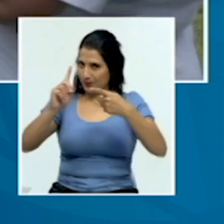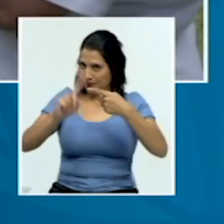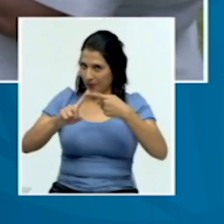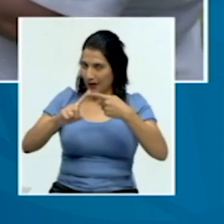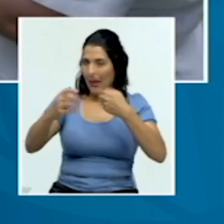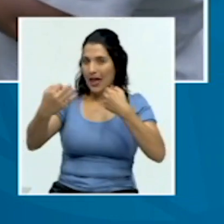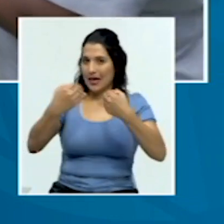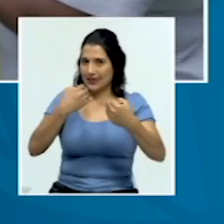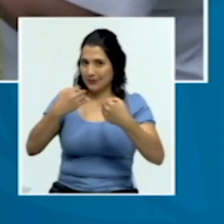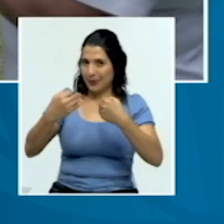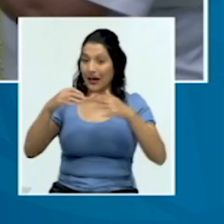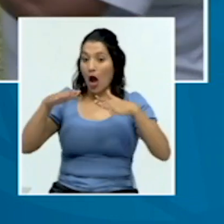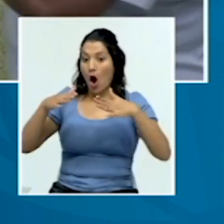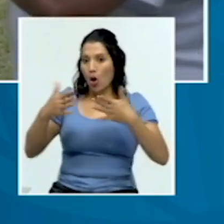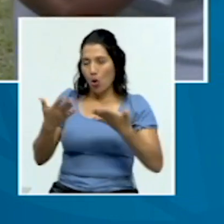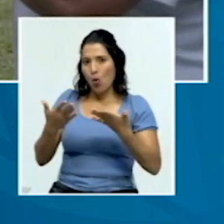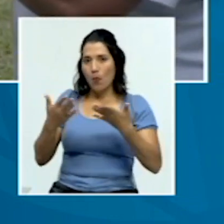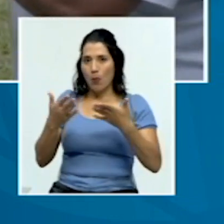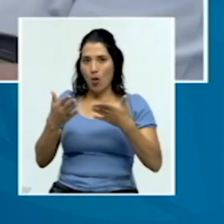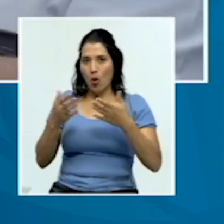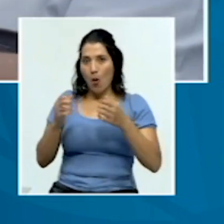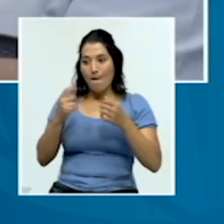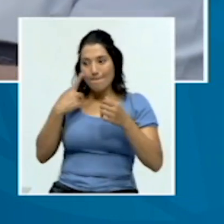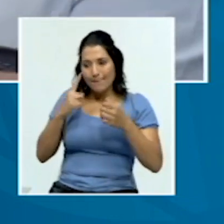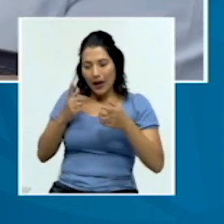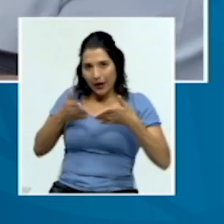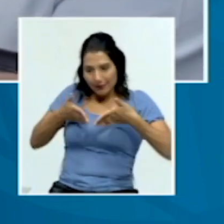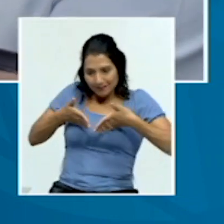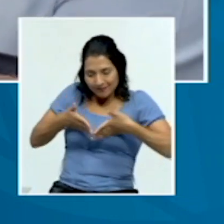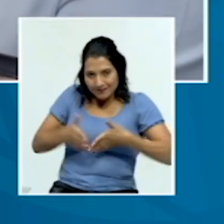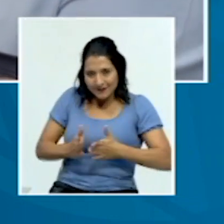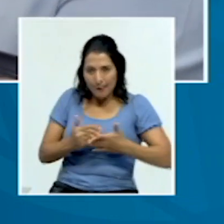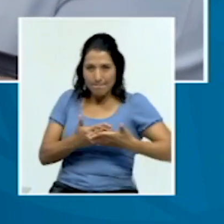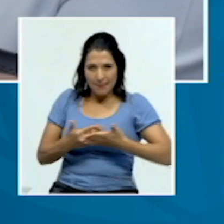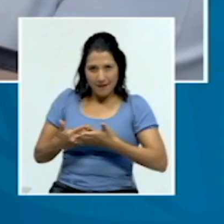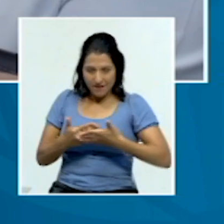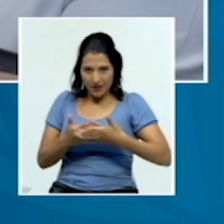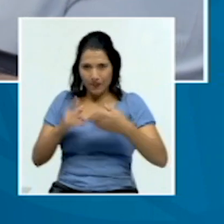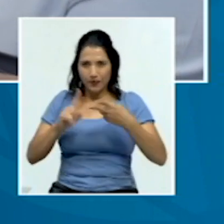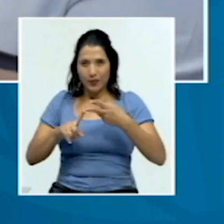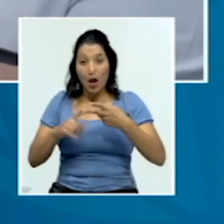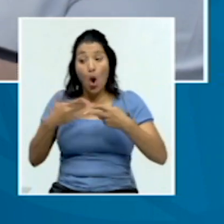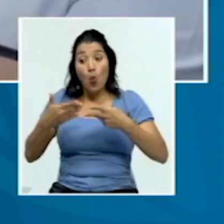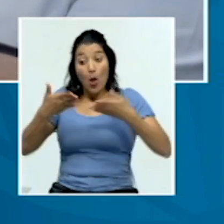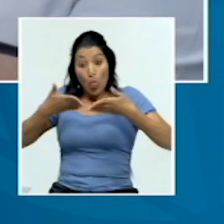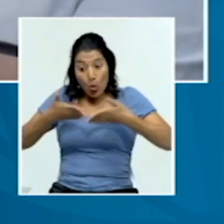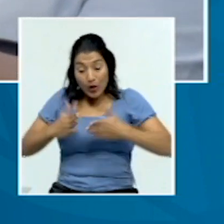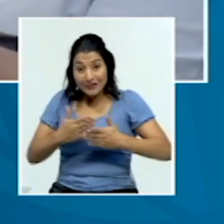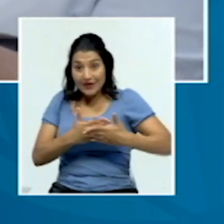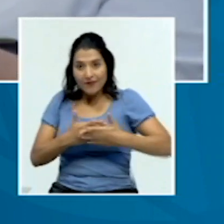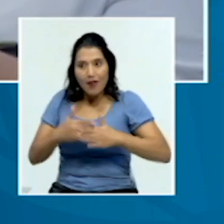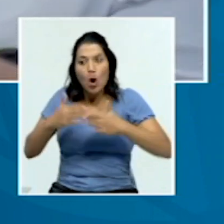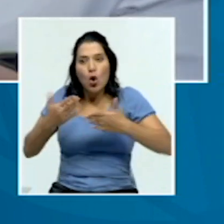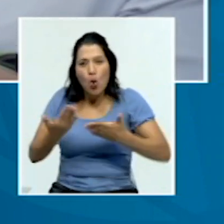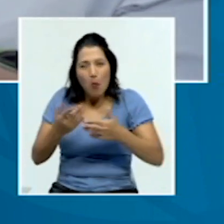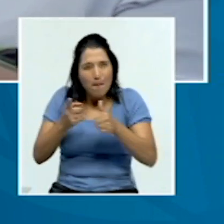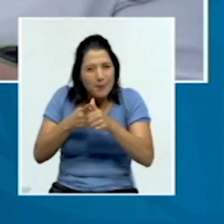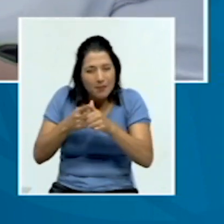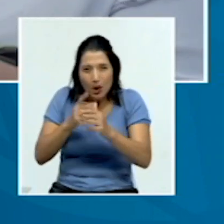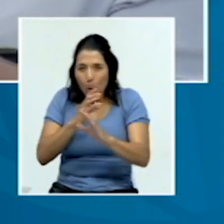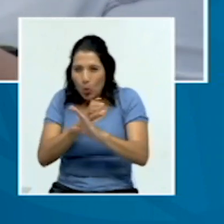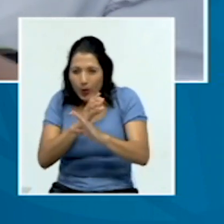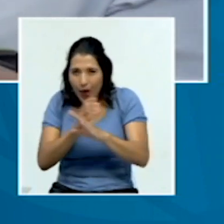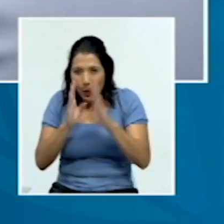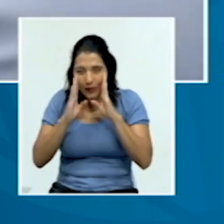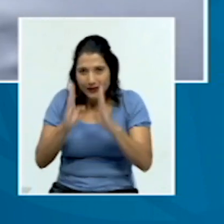de posicionamiento de bebés, puntos de cómo son los primeros cuidados iniciales de reanimación neonatal, y que nosotros entonces